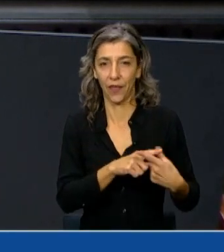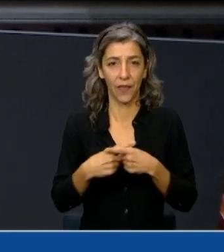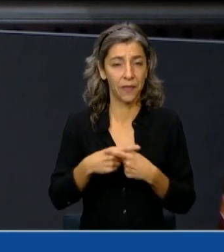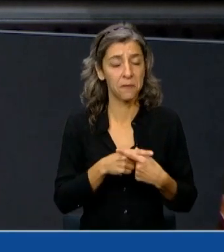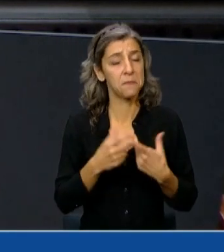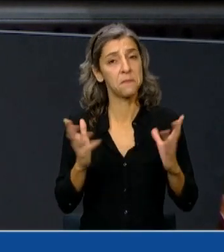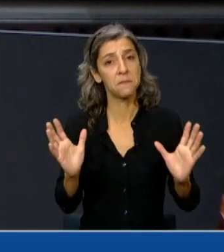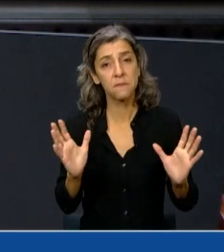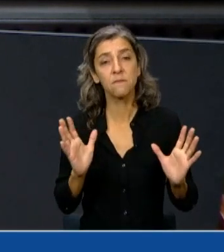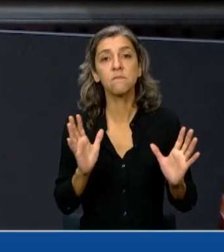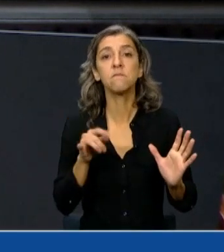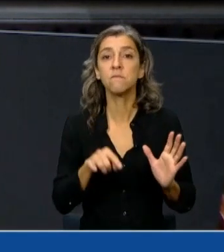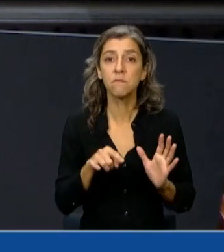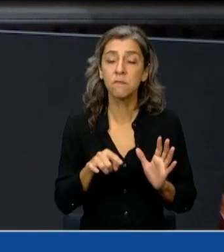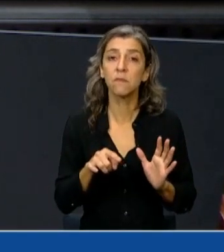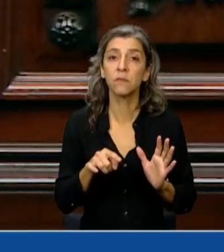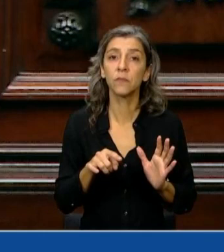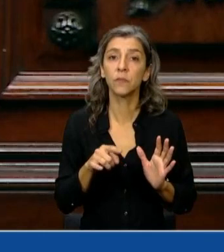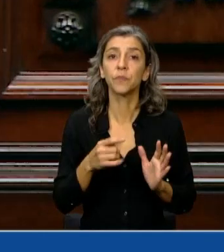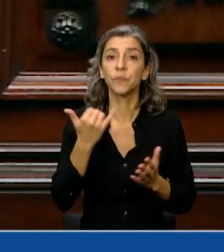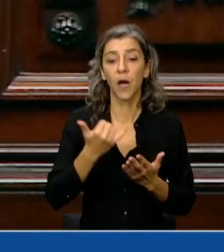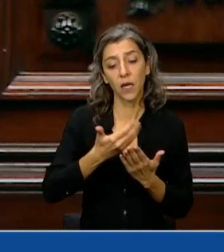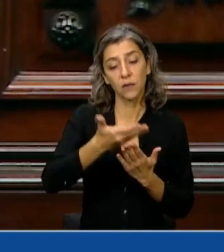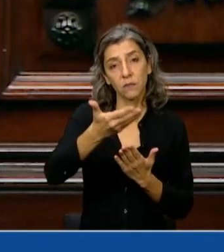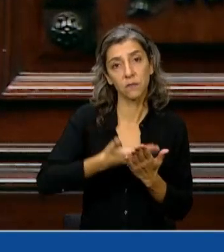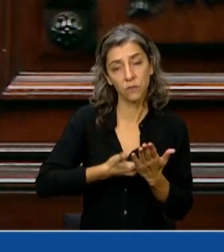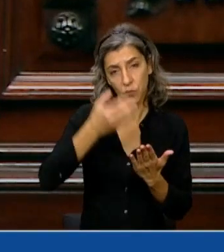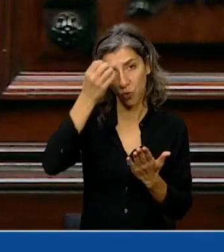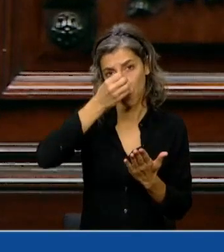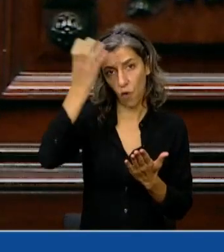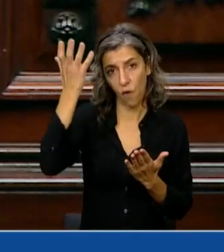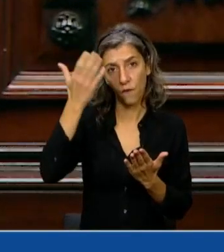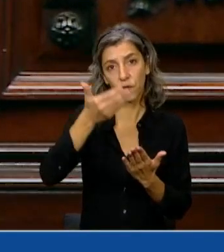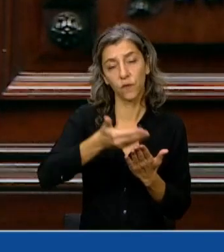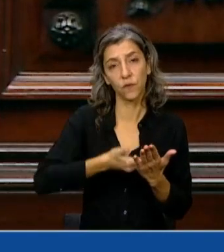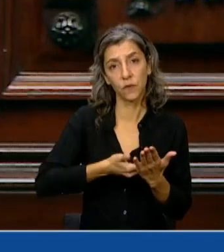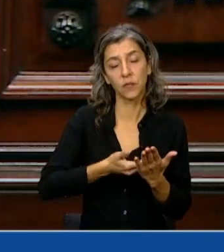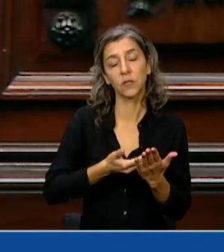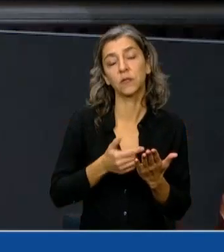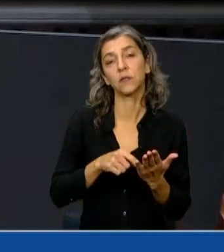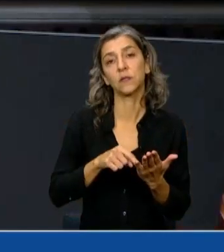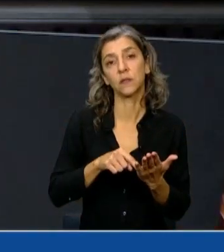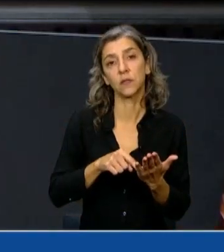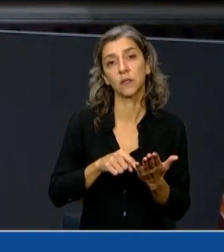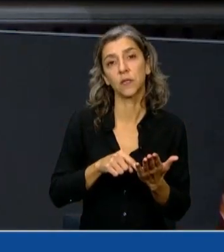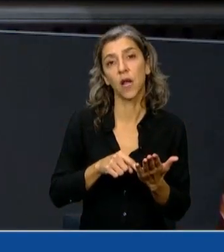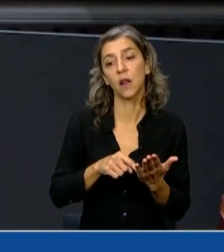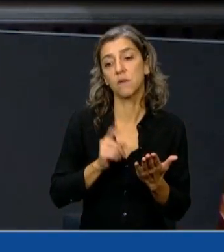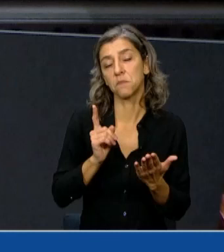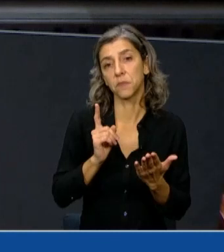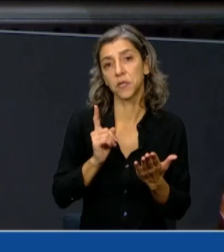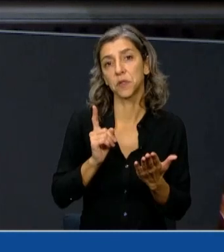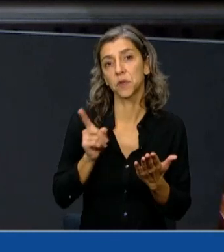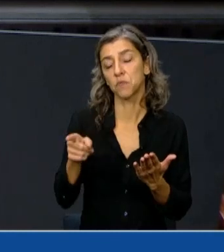esto está contenido en un documento oficial que en la misma cartera de economía